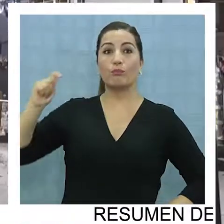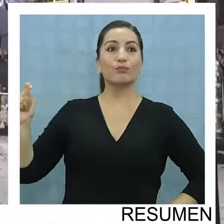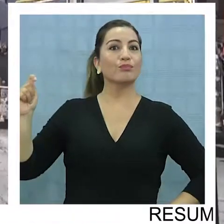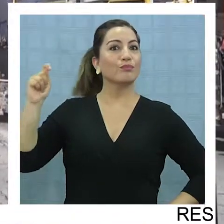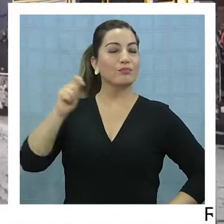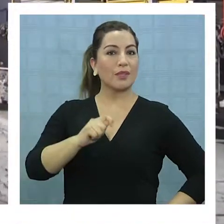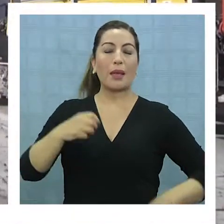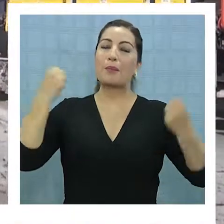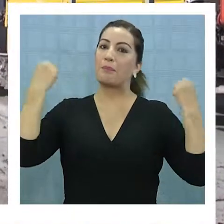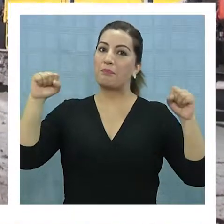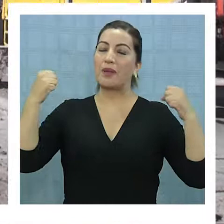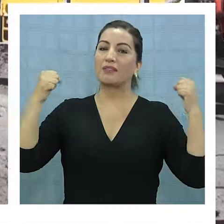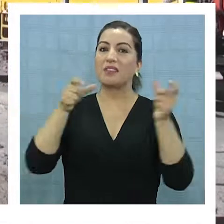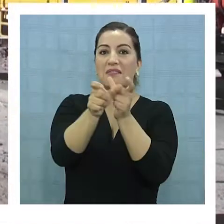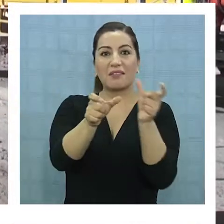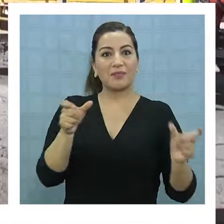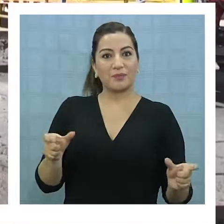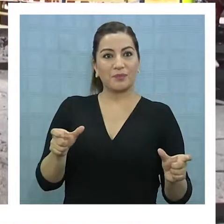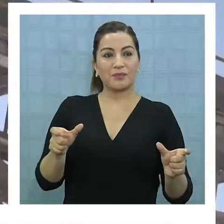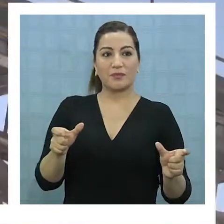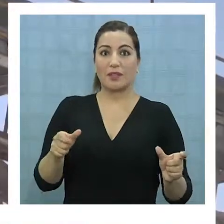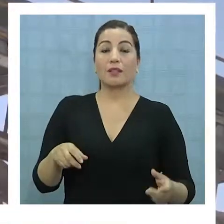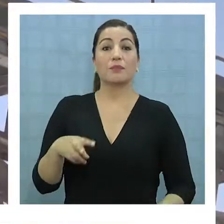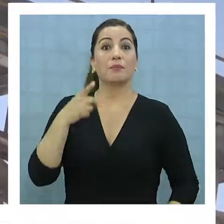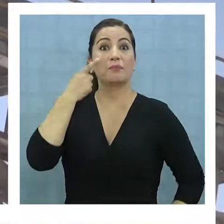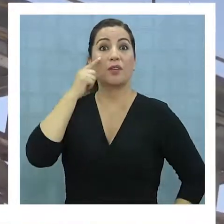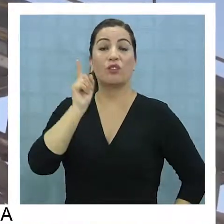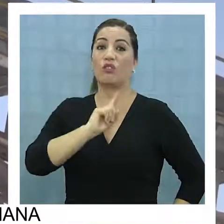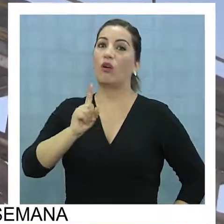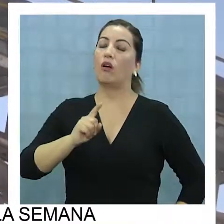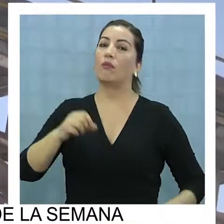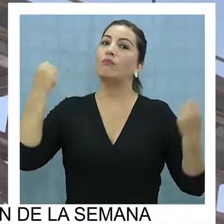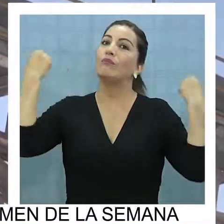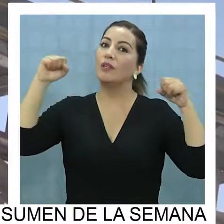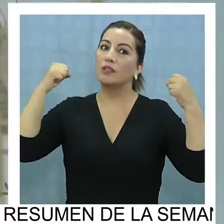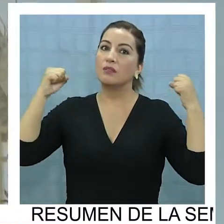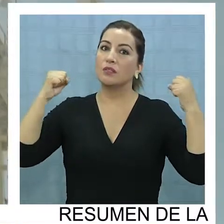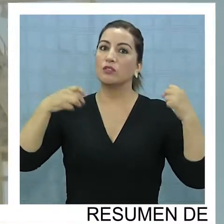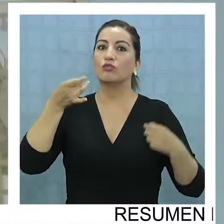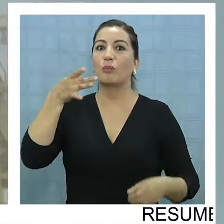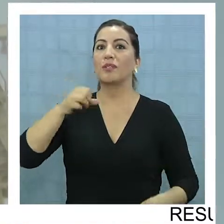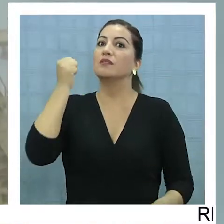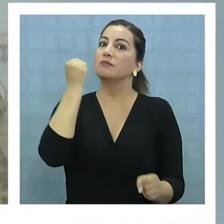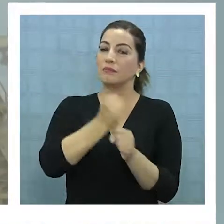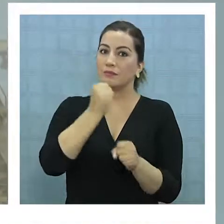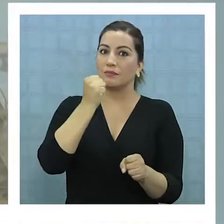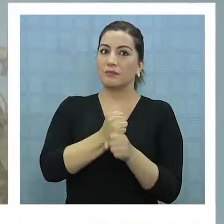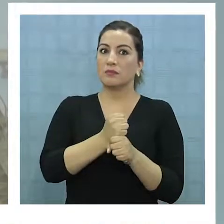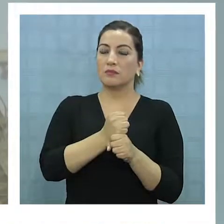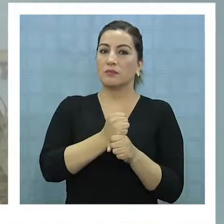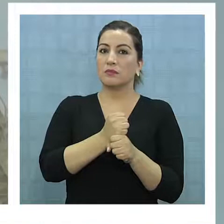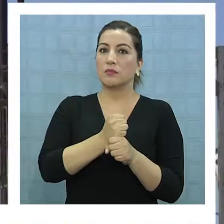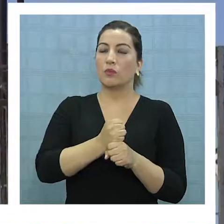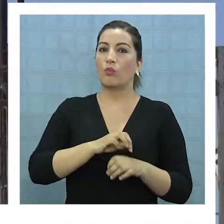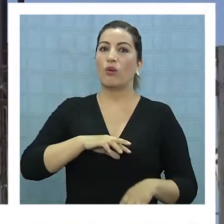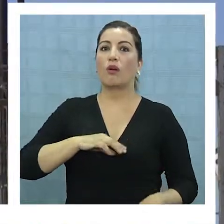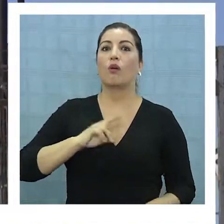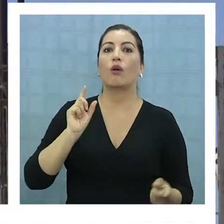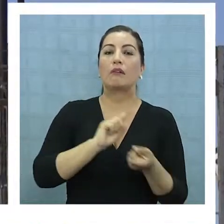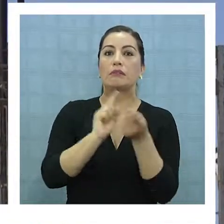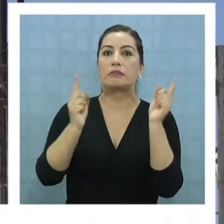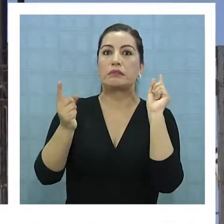Tarapacá, practican muchas personas. Claro que no por deporte, sino por trabajo. Los cambios de altitud